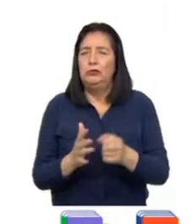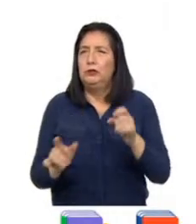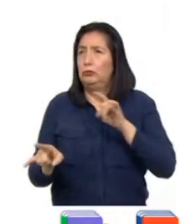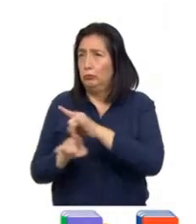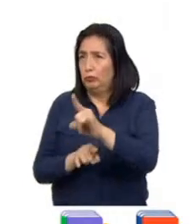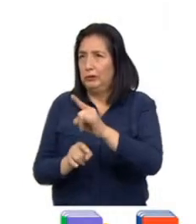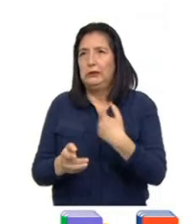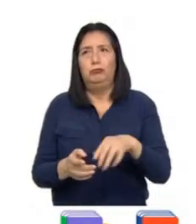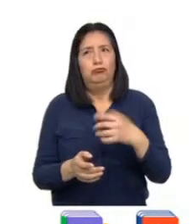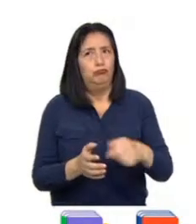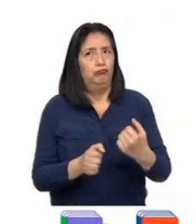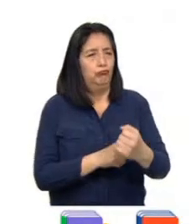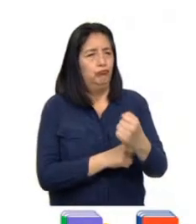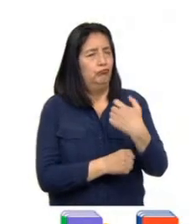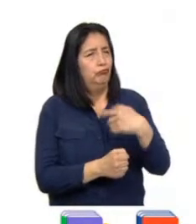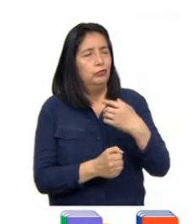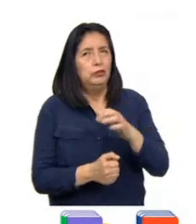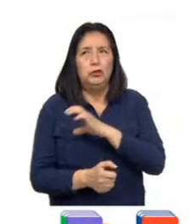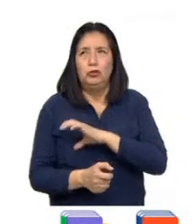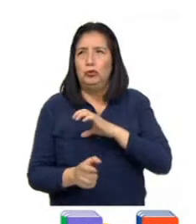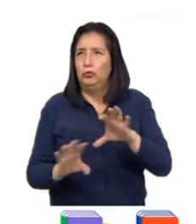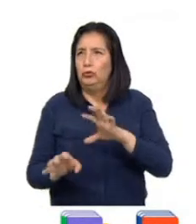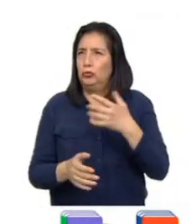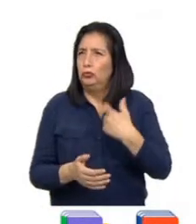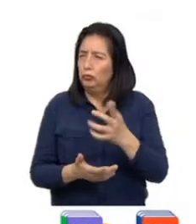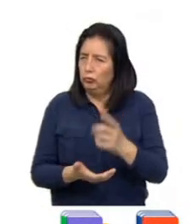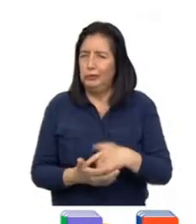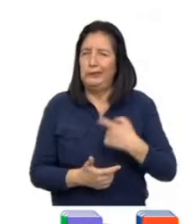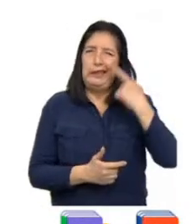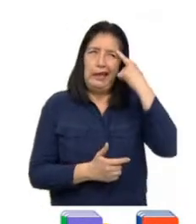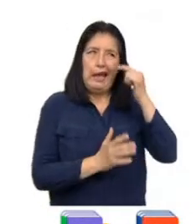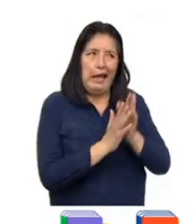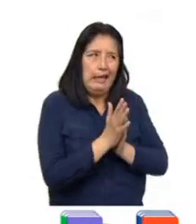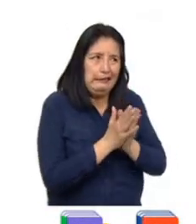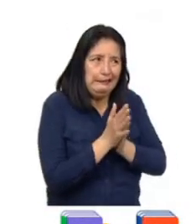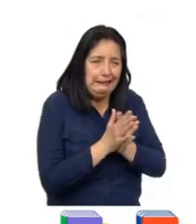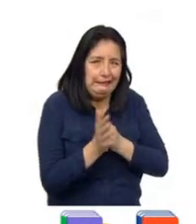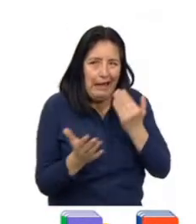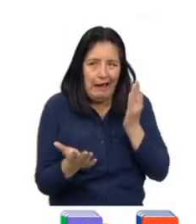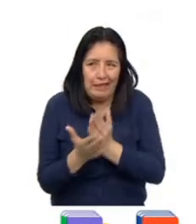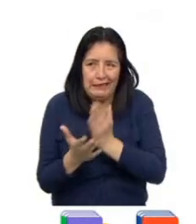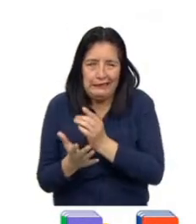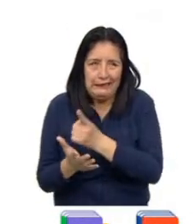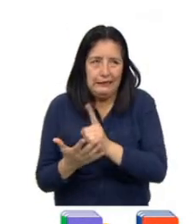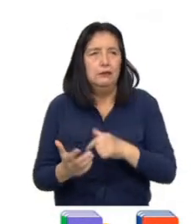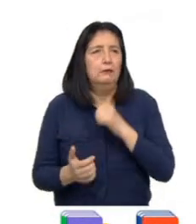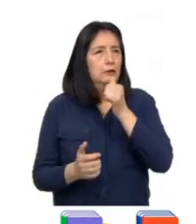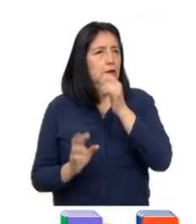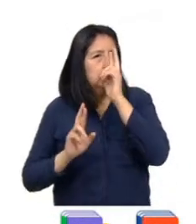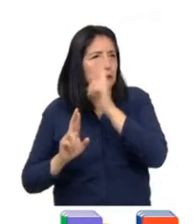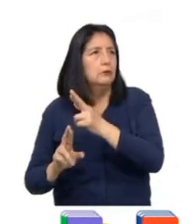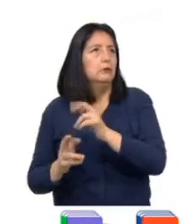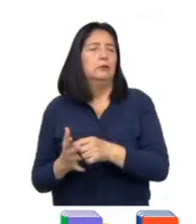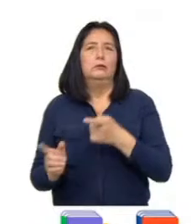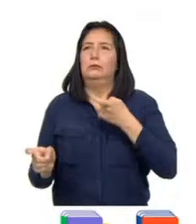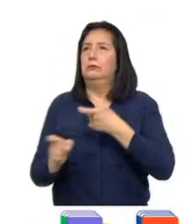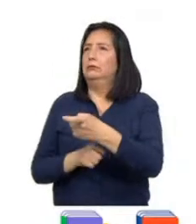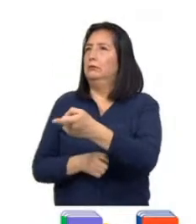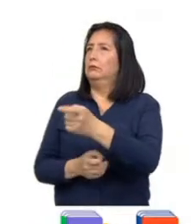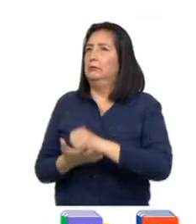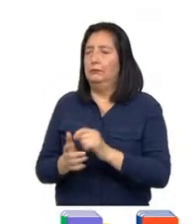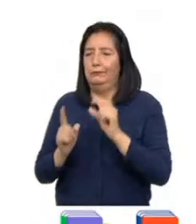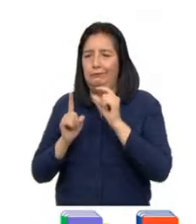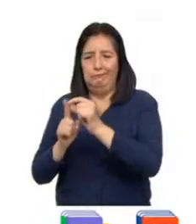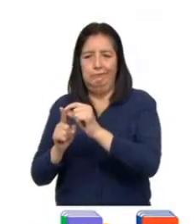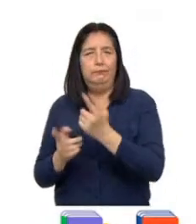que se caracteriza por conductas intencionales de hostigamiento, falta de respeto y maltrato verbal o